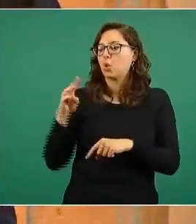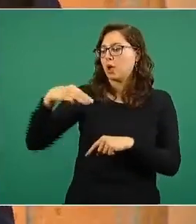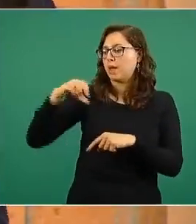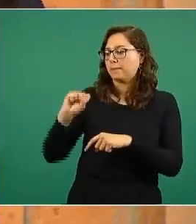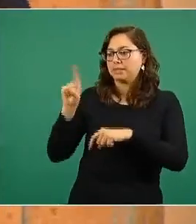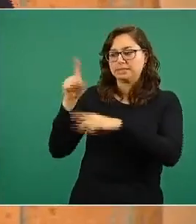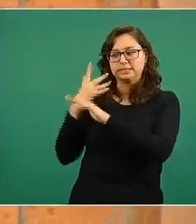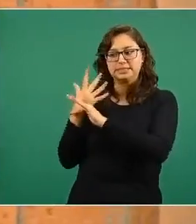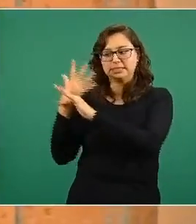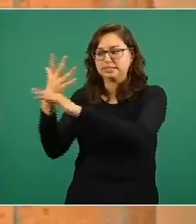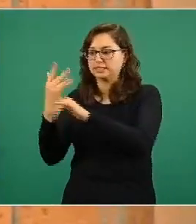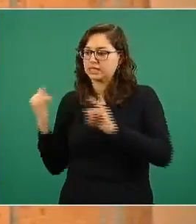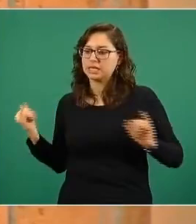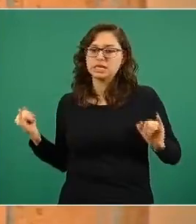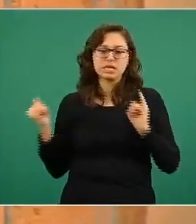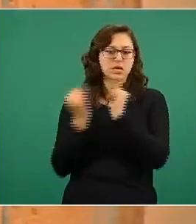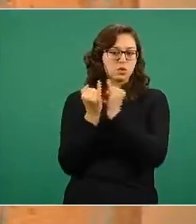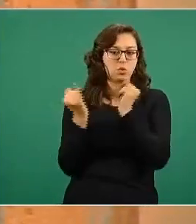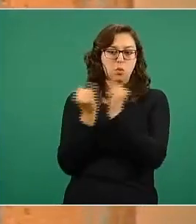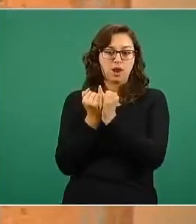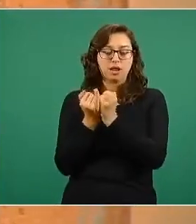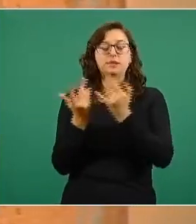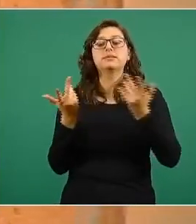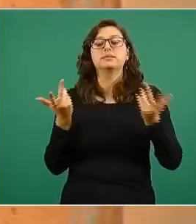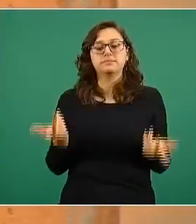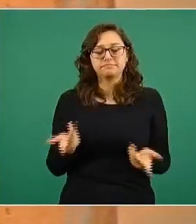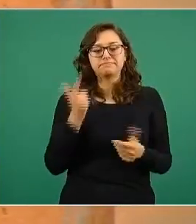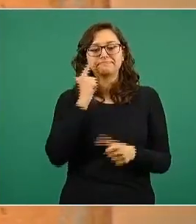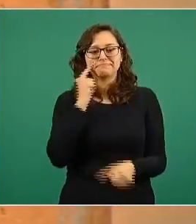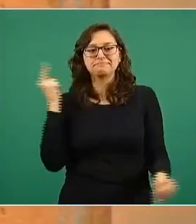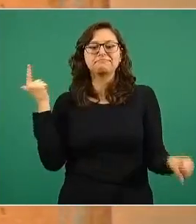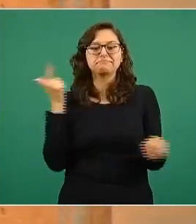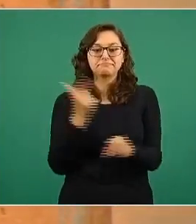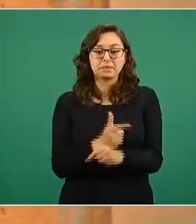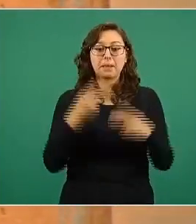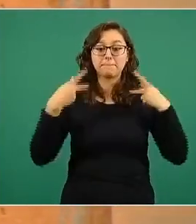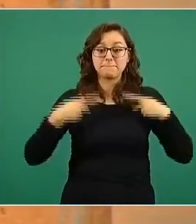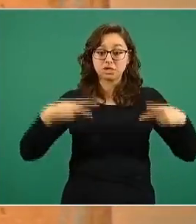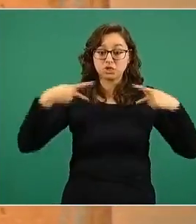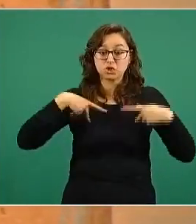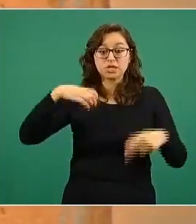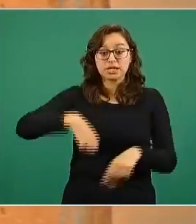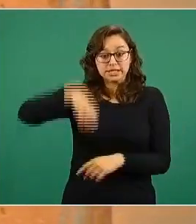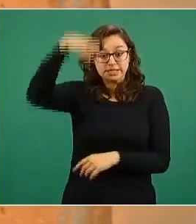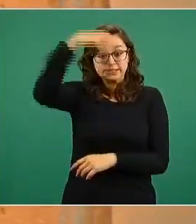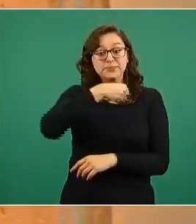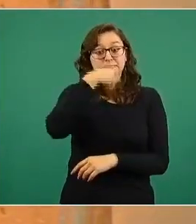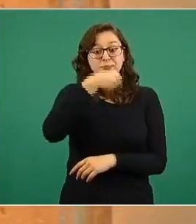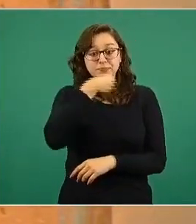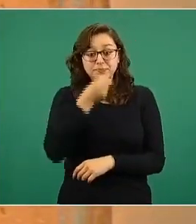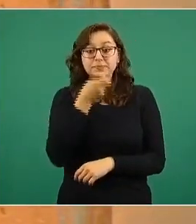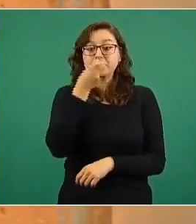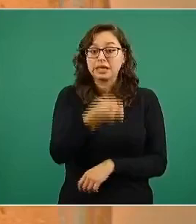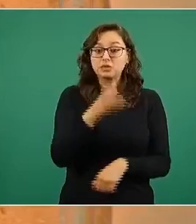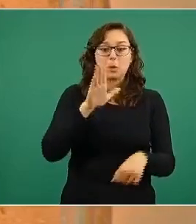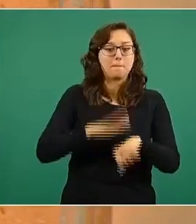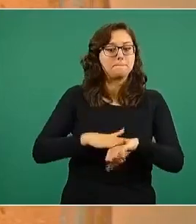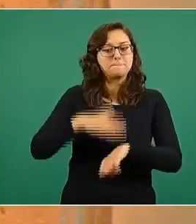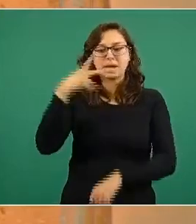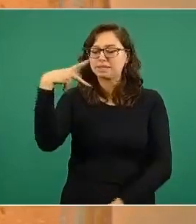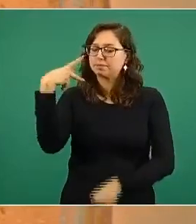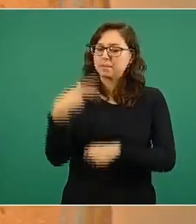la Salud. Tenemos que la edad, la edad de las personas es el criterio principal de